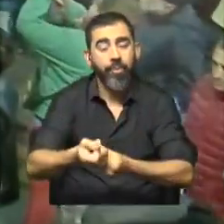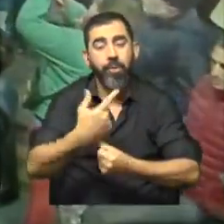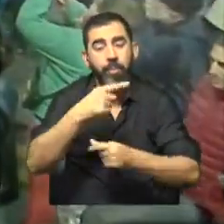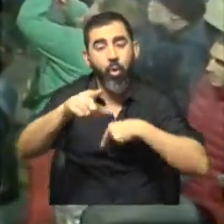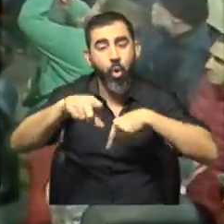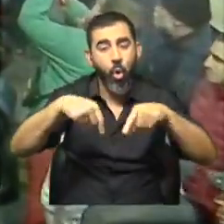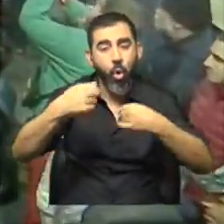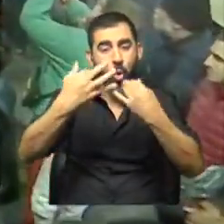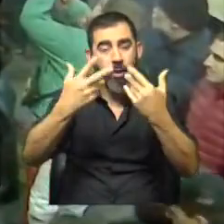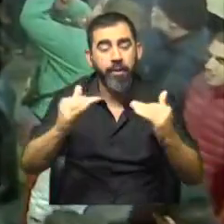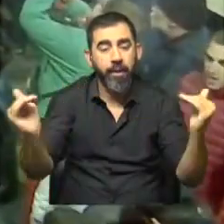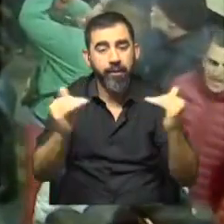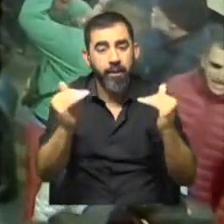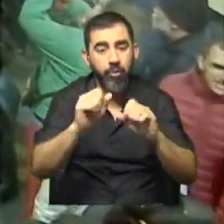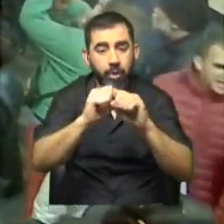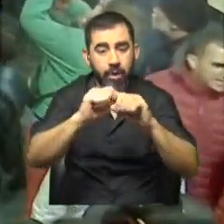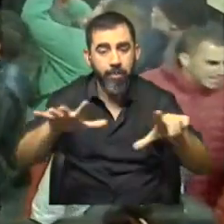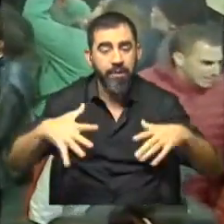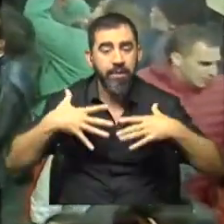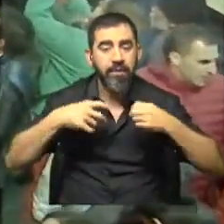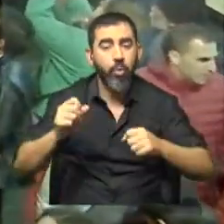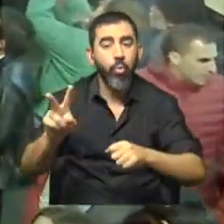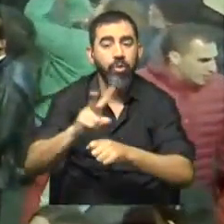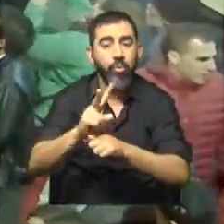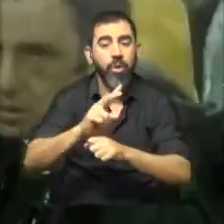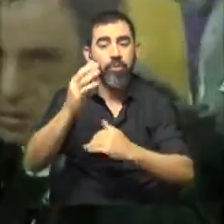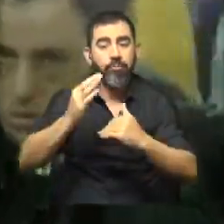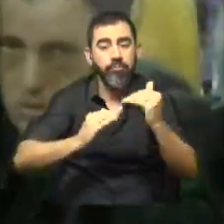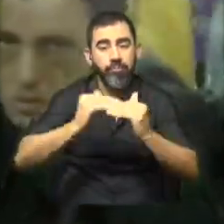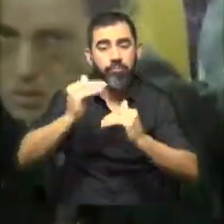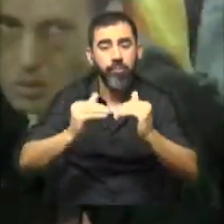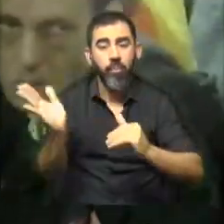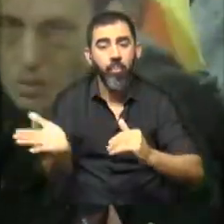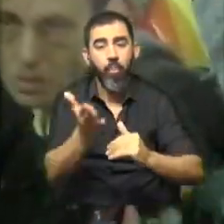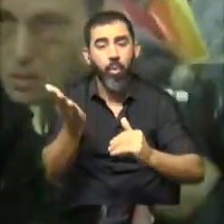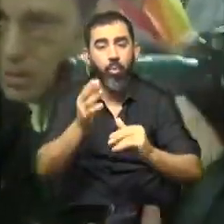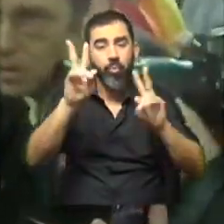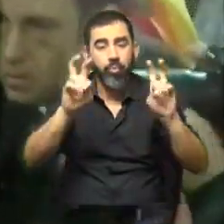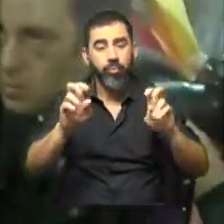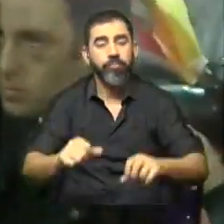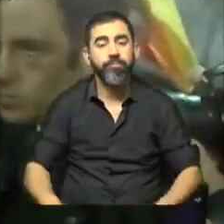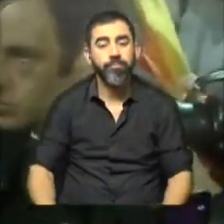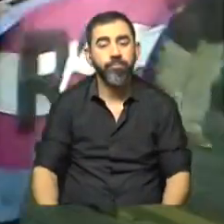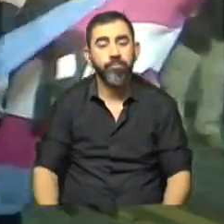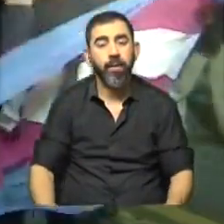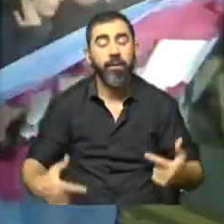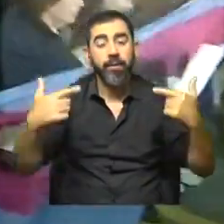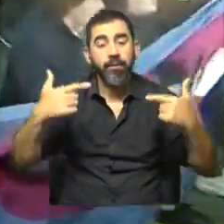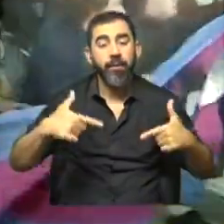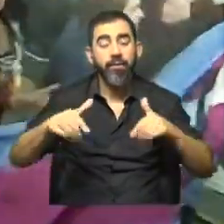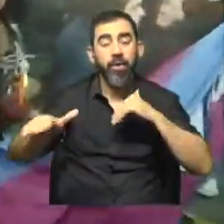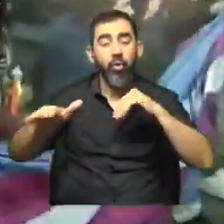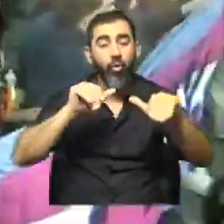logística en materia de tránsito, limpieza, salud, seguridad y a nivel de infraestructura y producción vinculada al evento. En este marco la Intendencia está